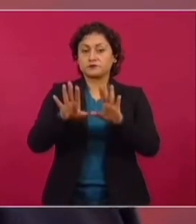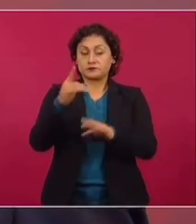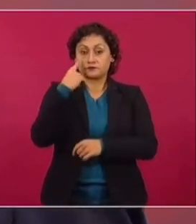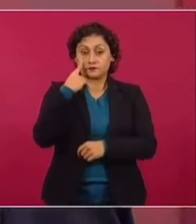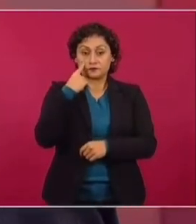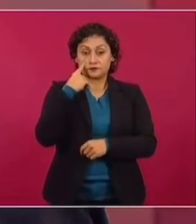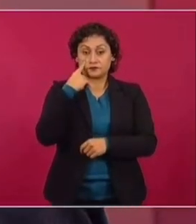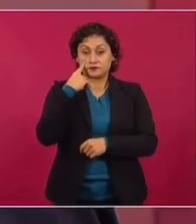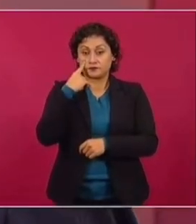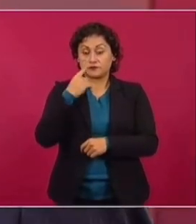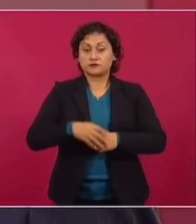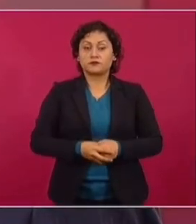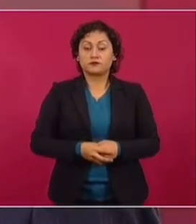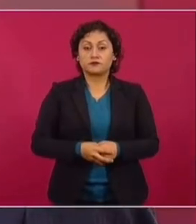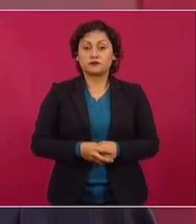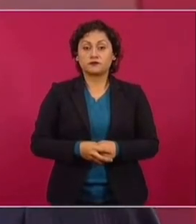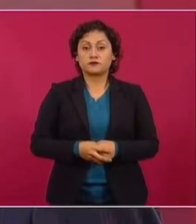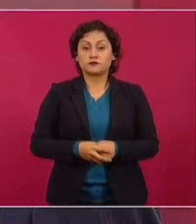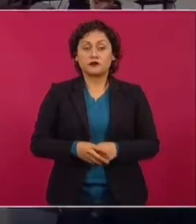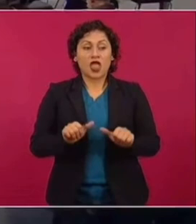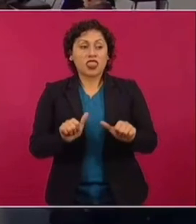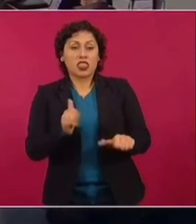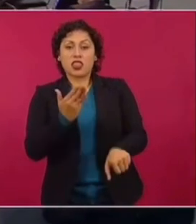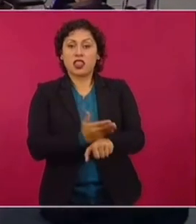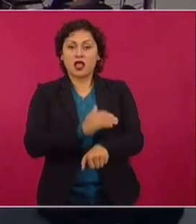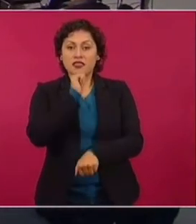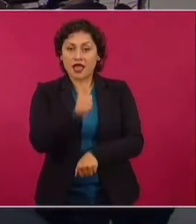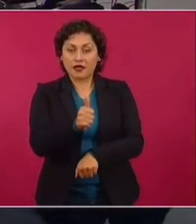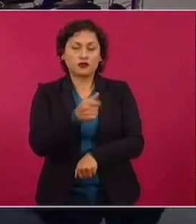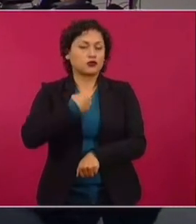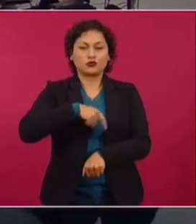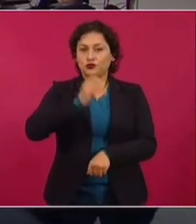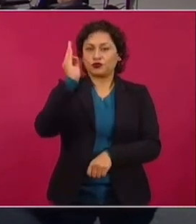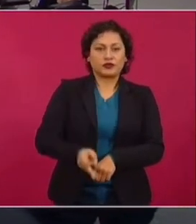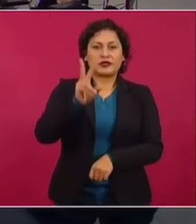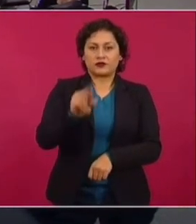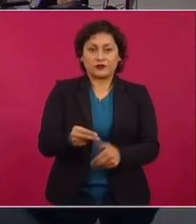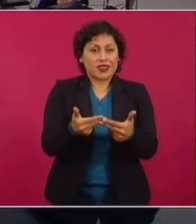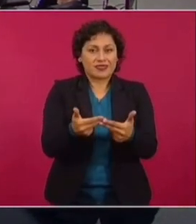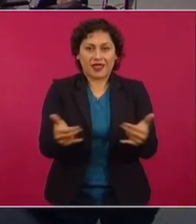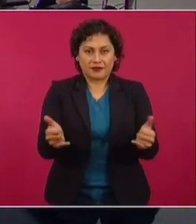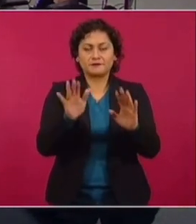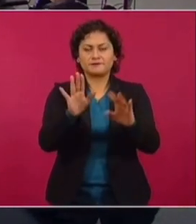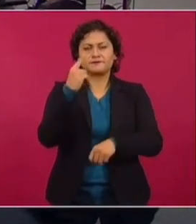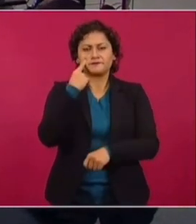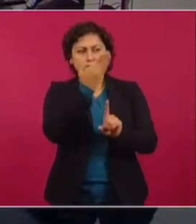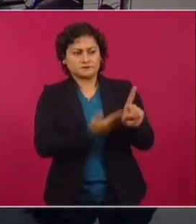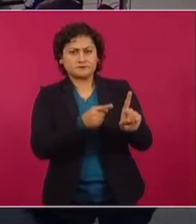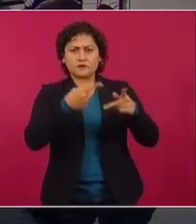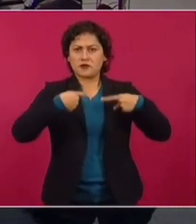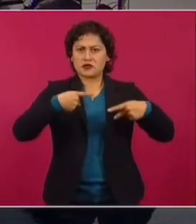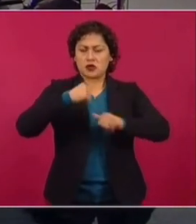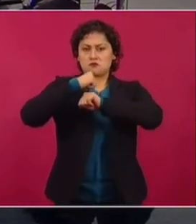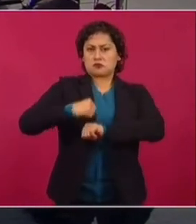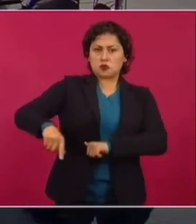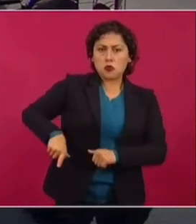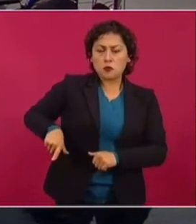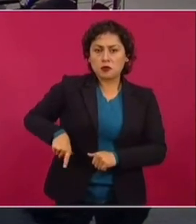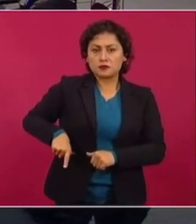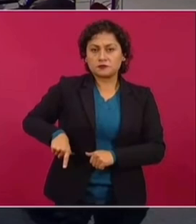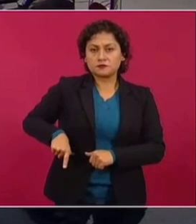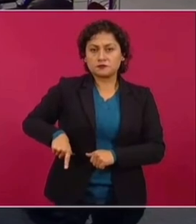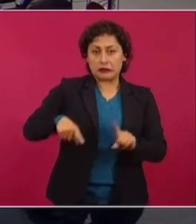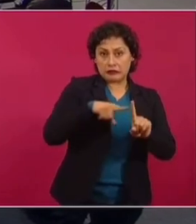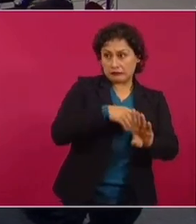toleramos la impunidad de nadie. Cuando se trata de una autoridad, la que